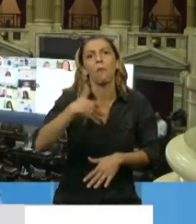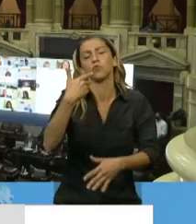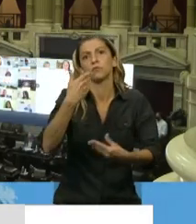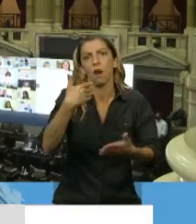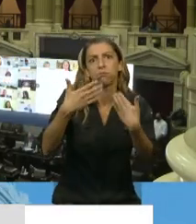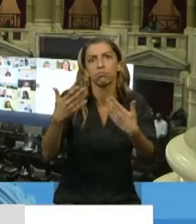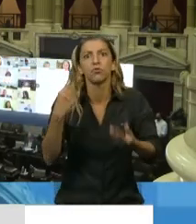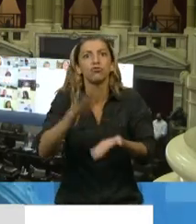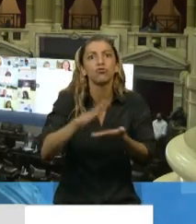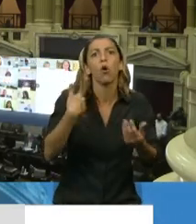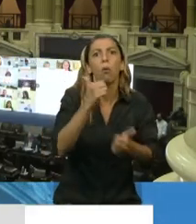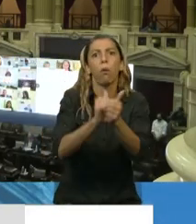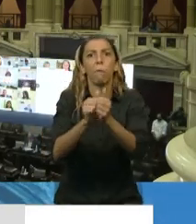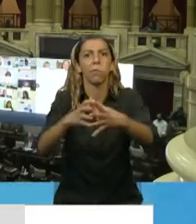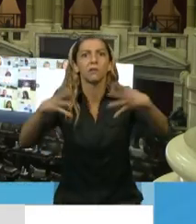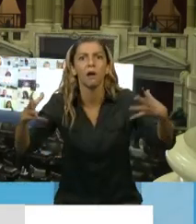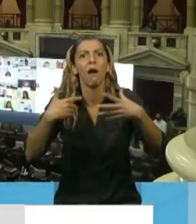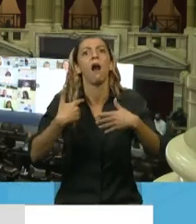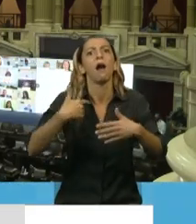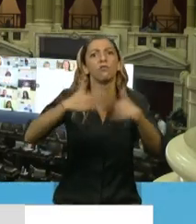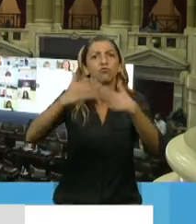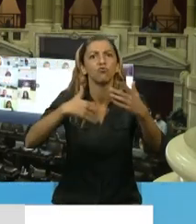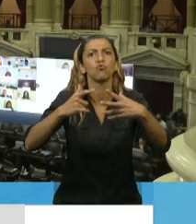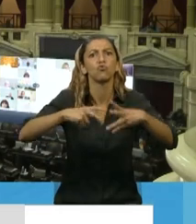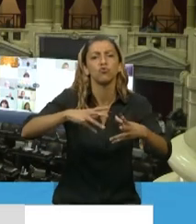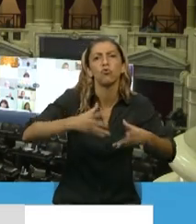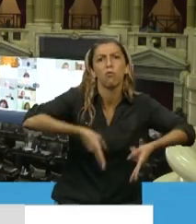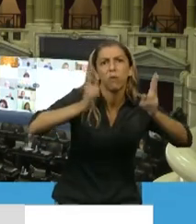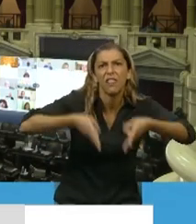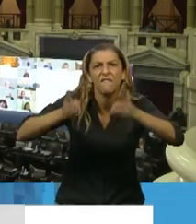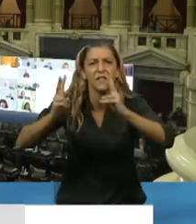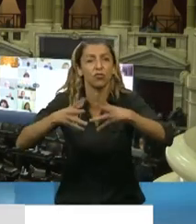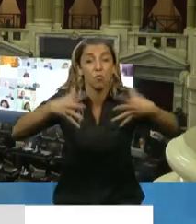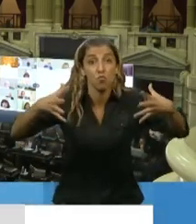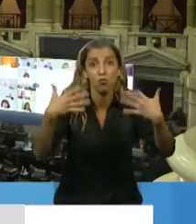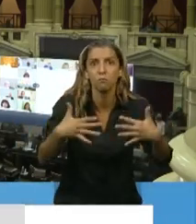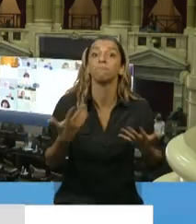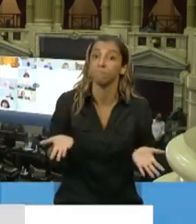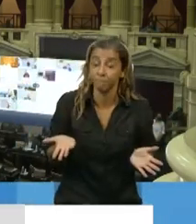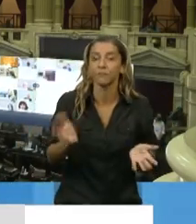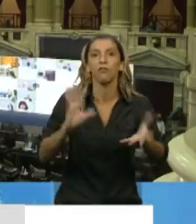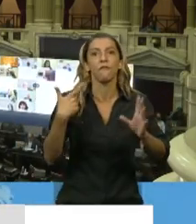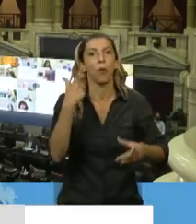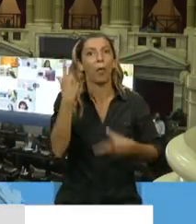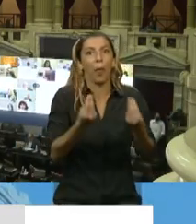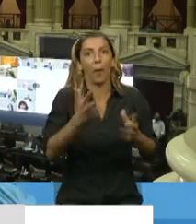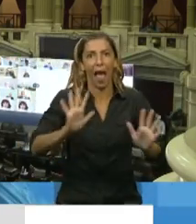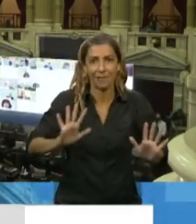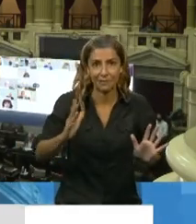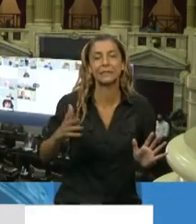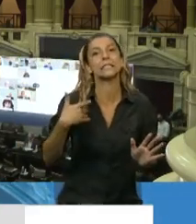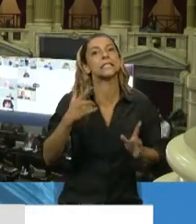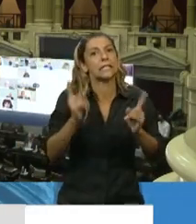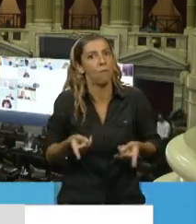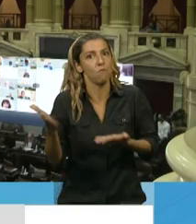países muy desarrollados para conseguir los respiradores artificiales. La ventaja que tuvo Argentina al tener producción nacional y